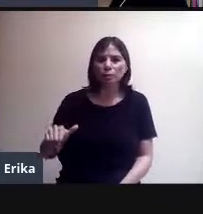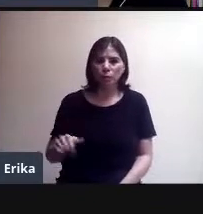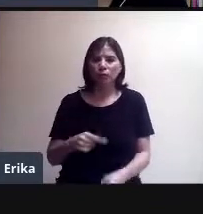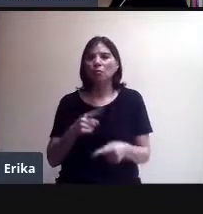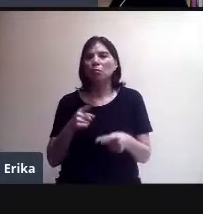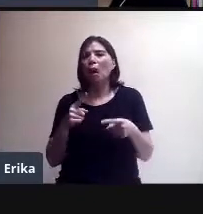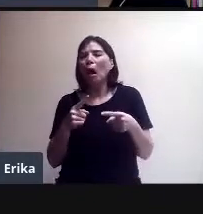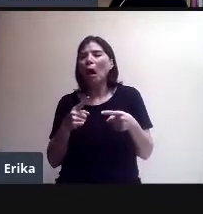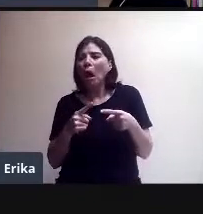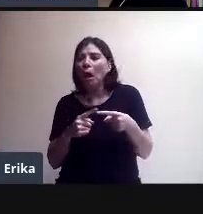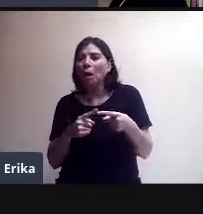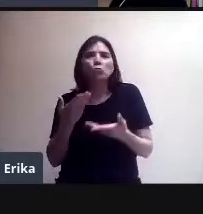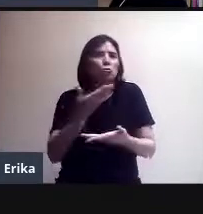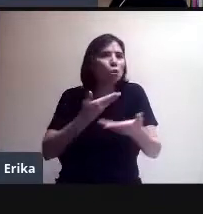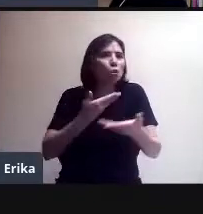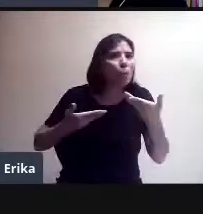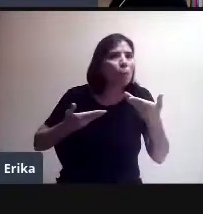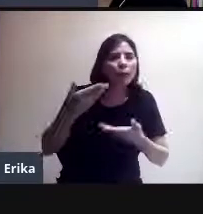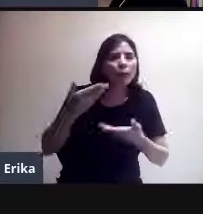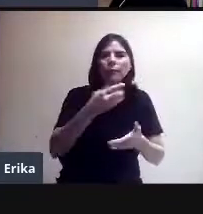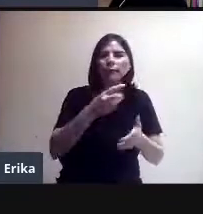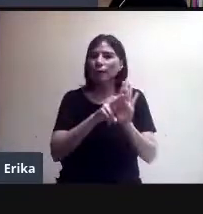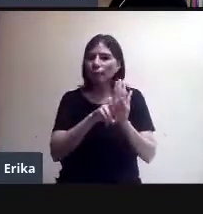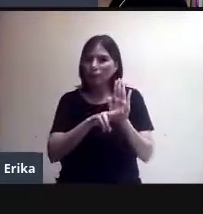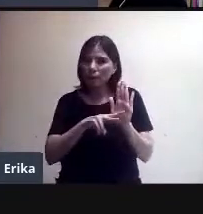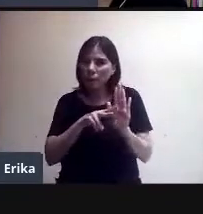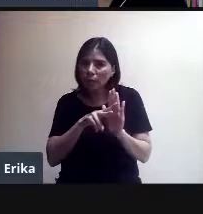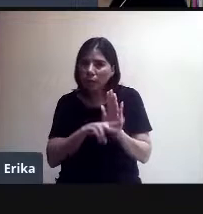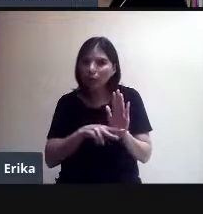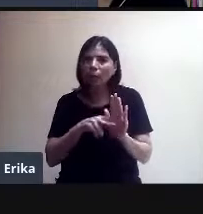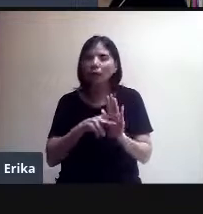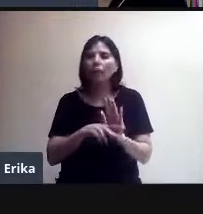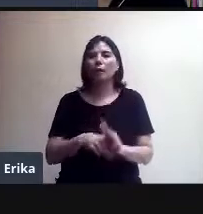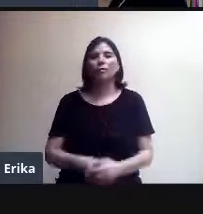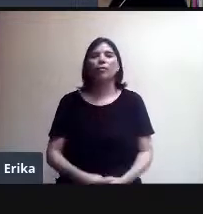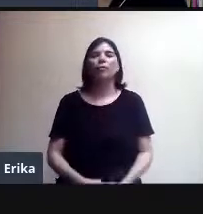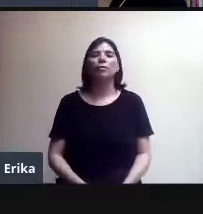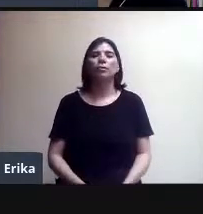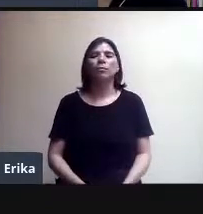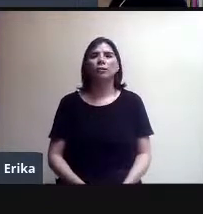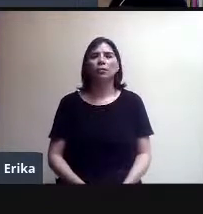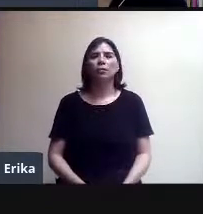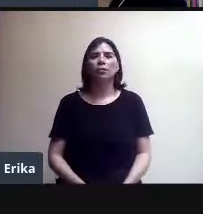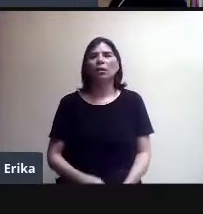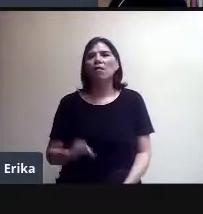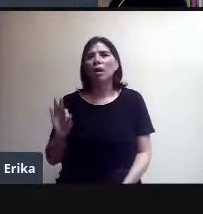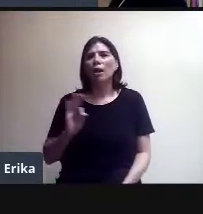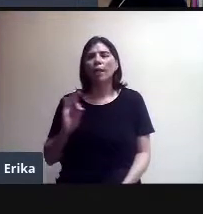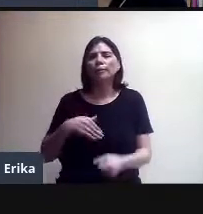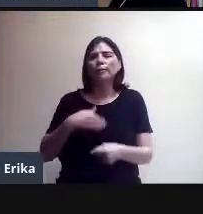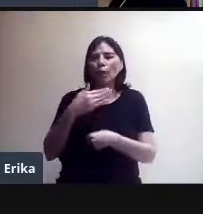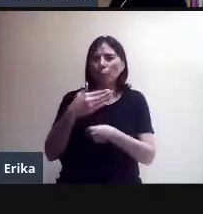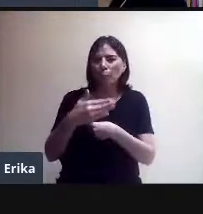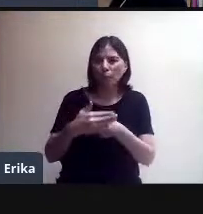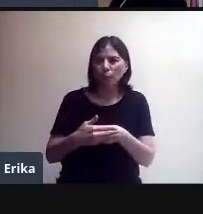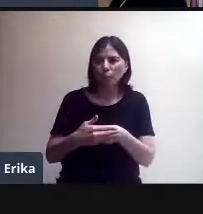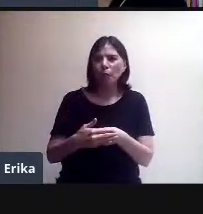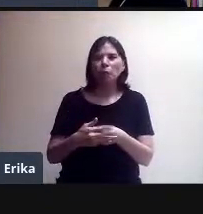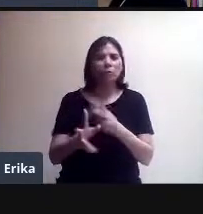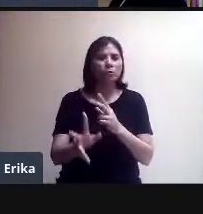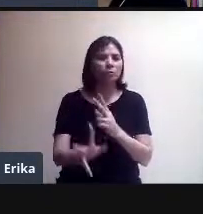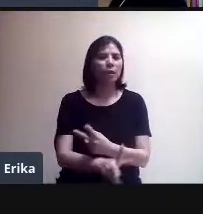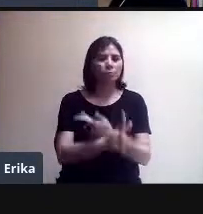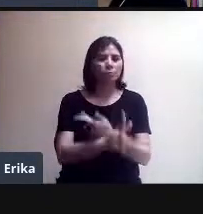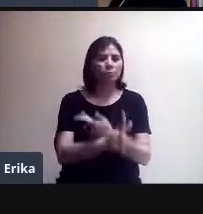precisamente. Y en lo posible, si hay una siguiente sesión, pues, un buzón de sugerencias, por ejemplo, que puede ser un